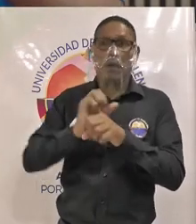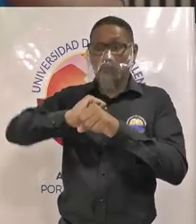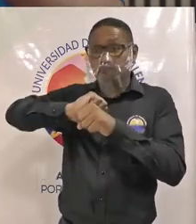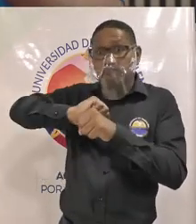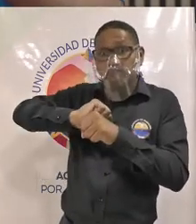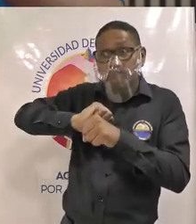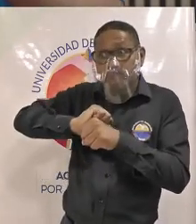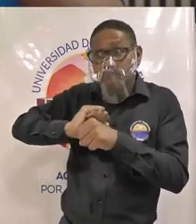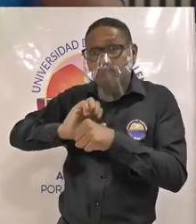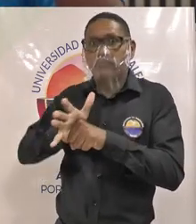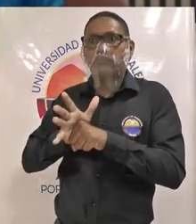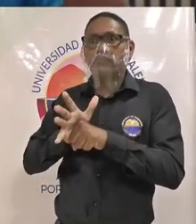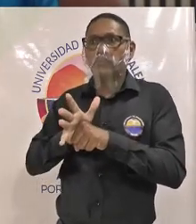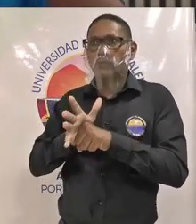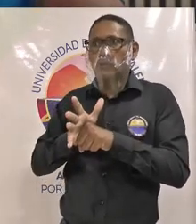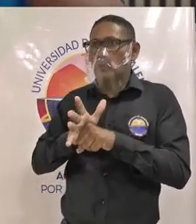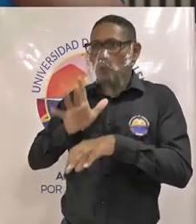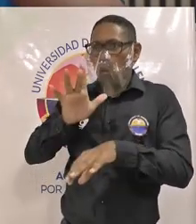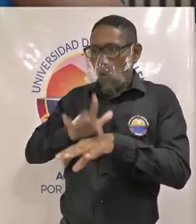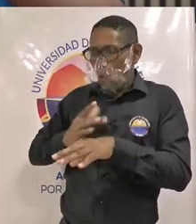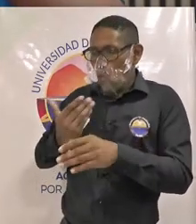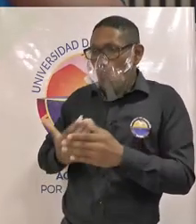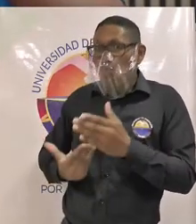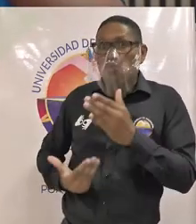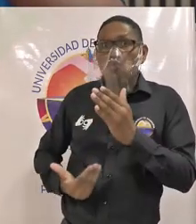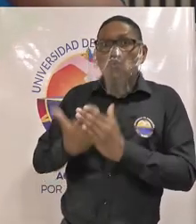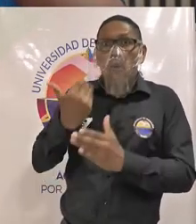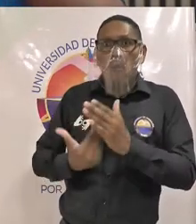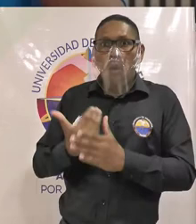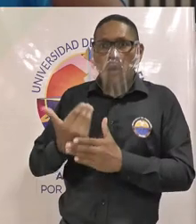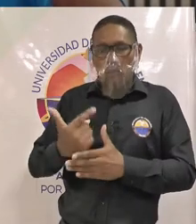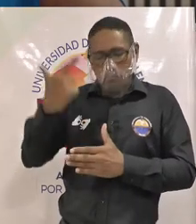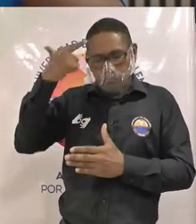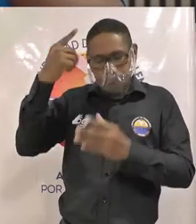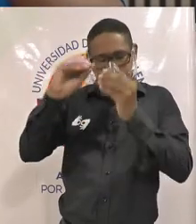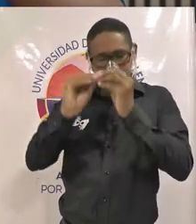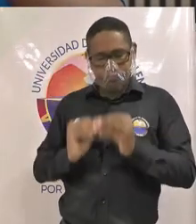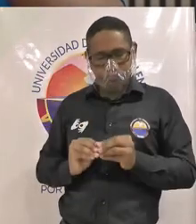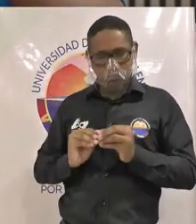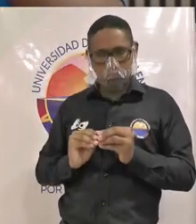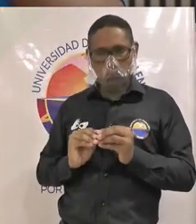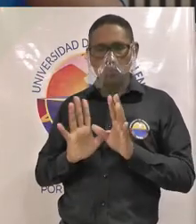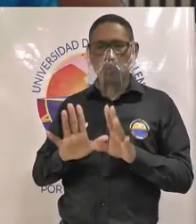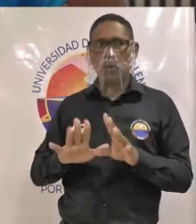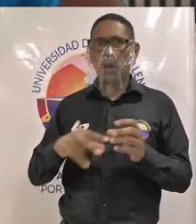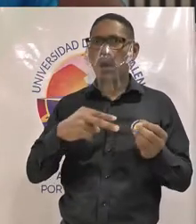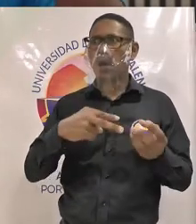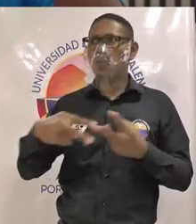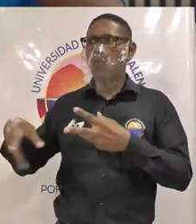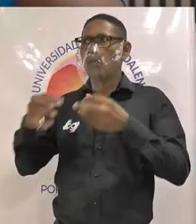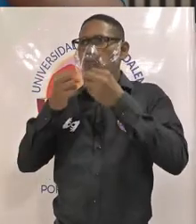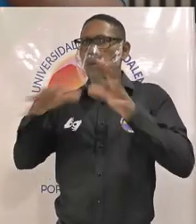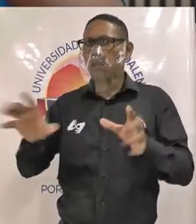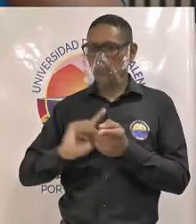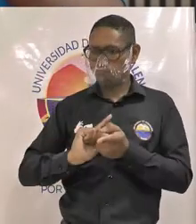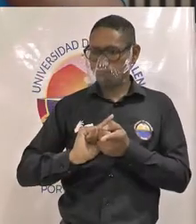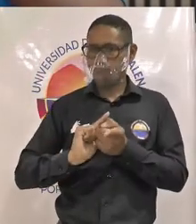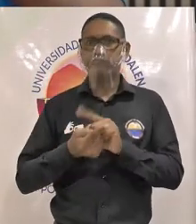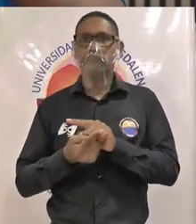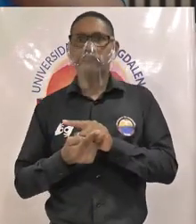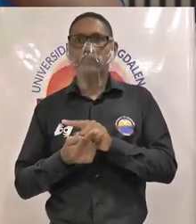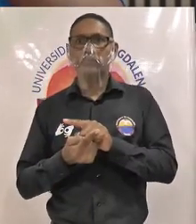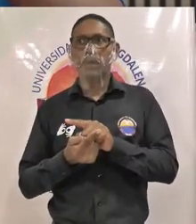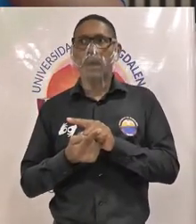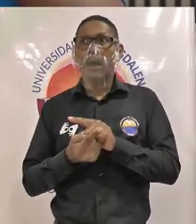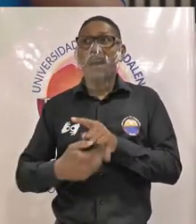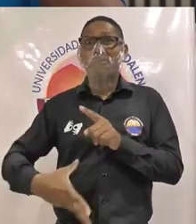llevado a reformar nuestra concepción de la educación pública y precisamente en lo